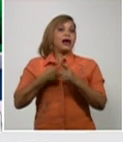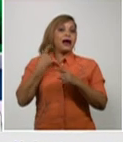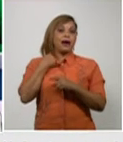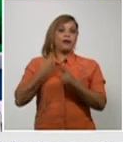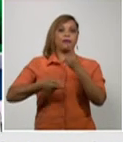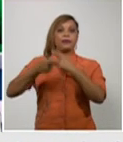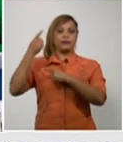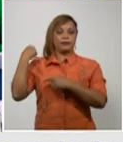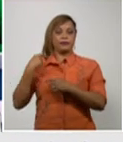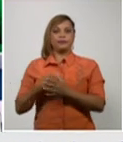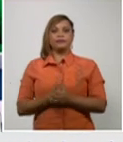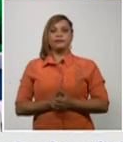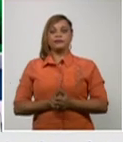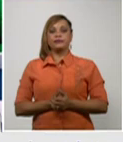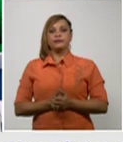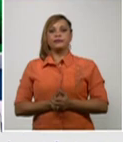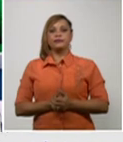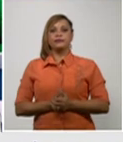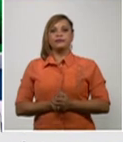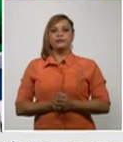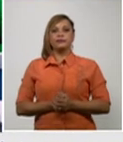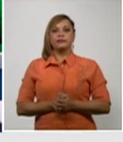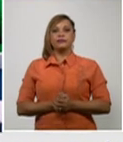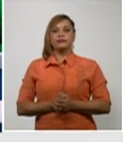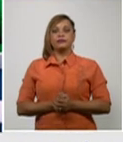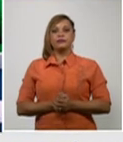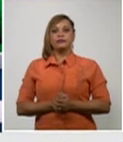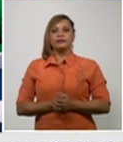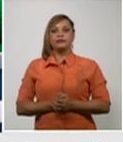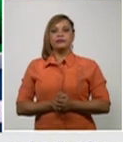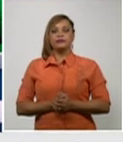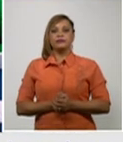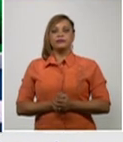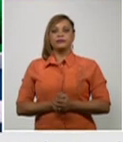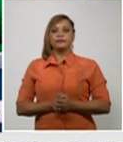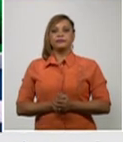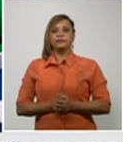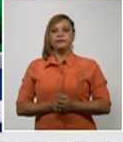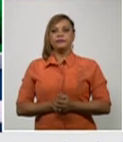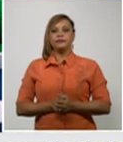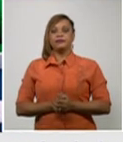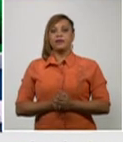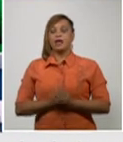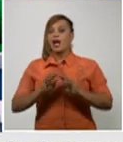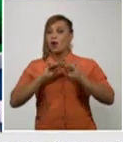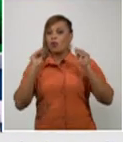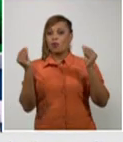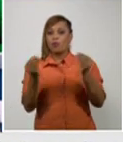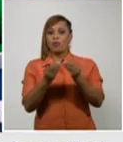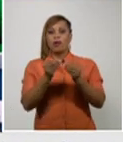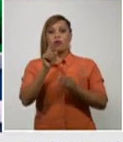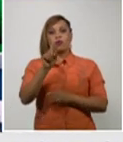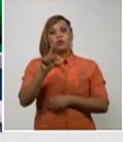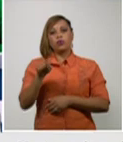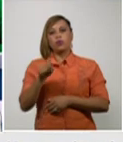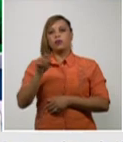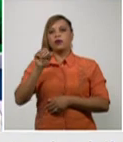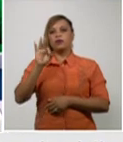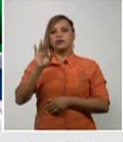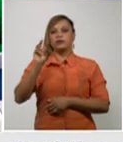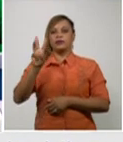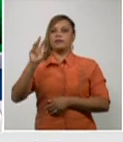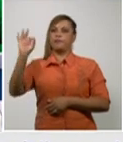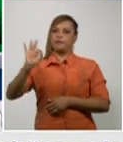eso da una una positividad en el acumulado de 1.83%